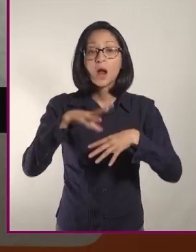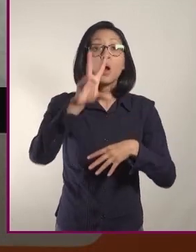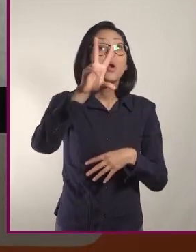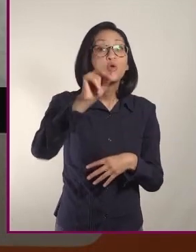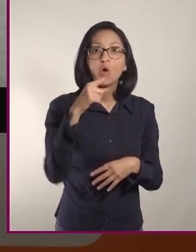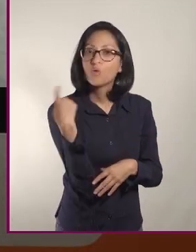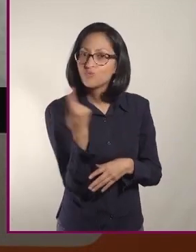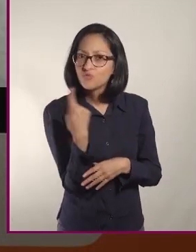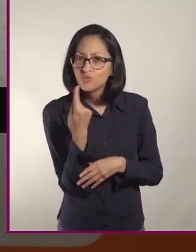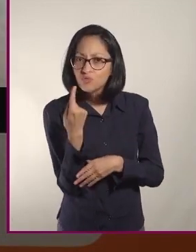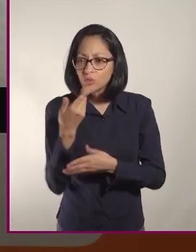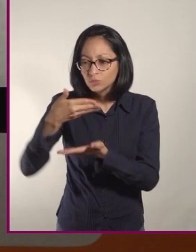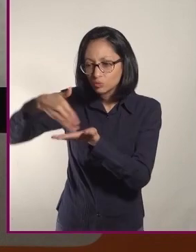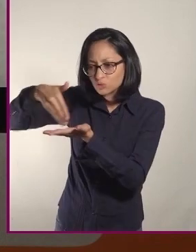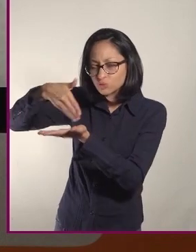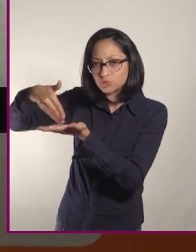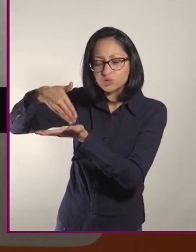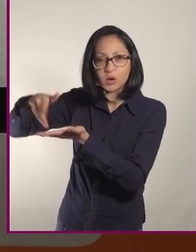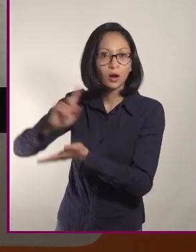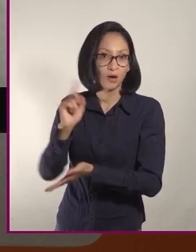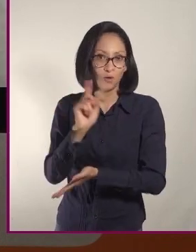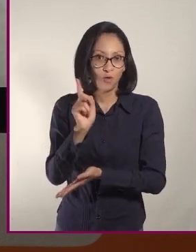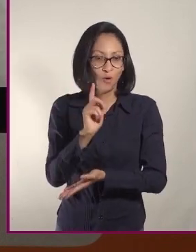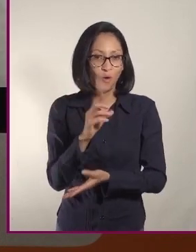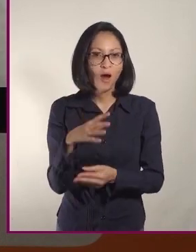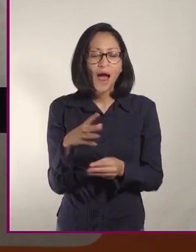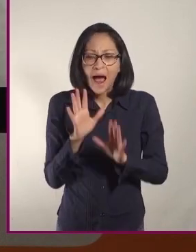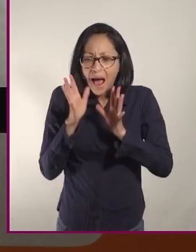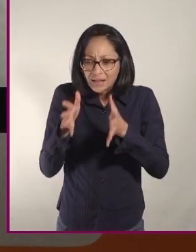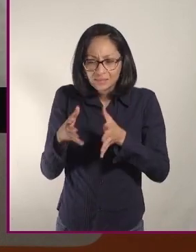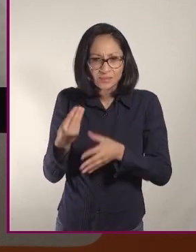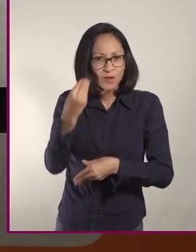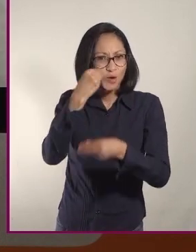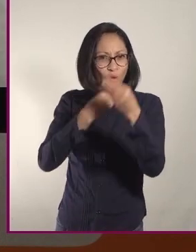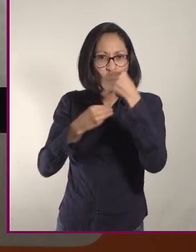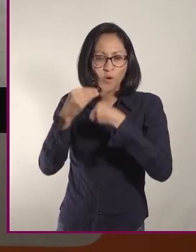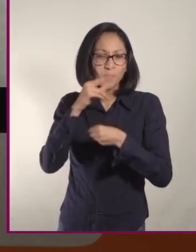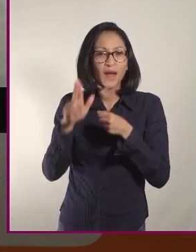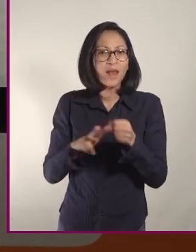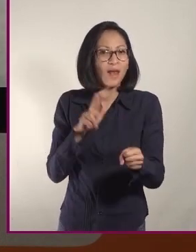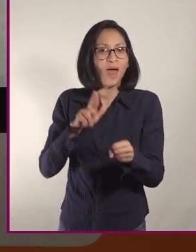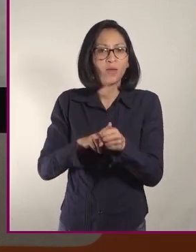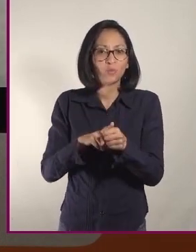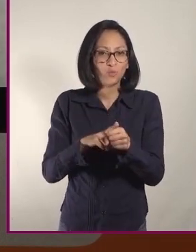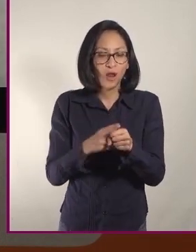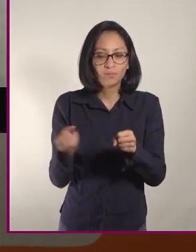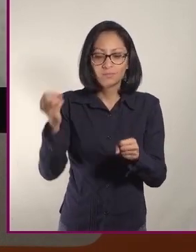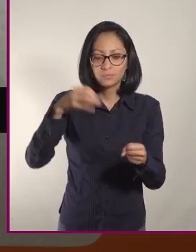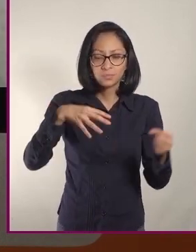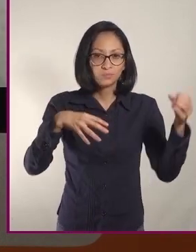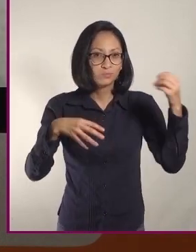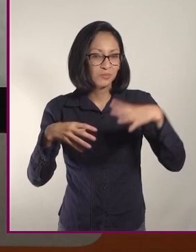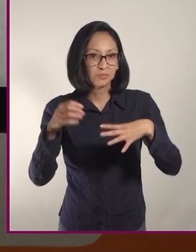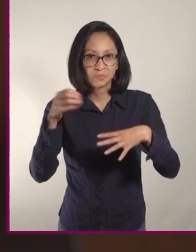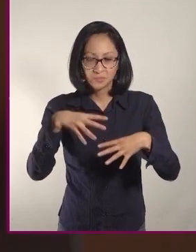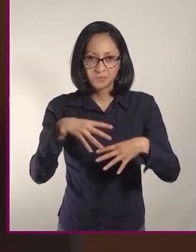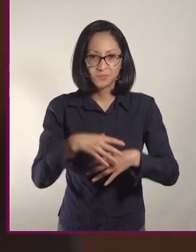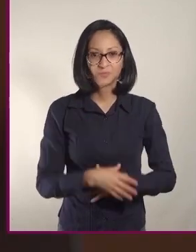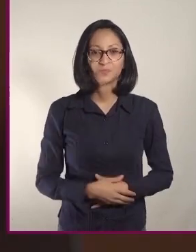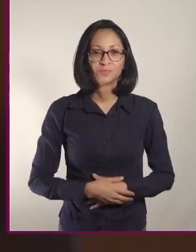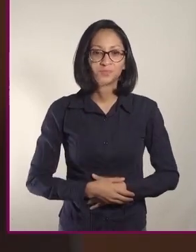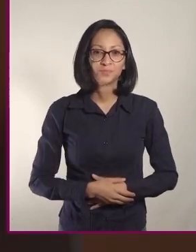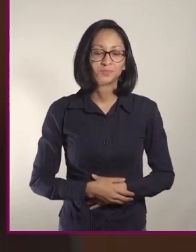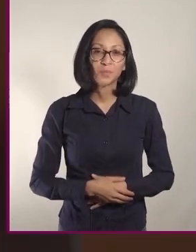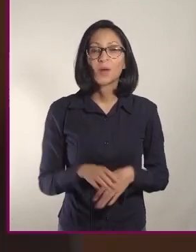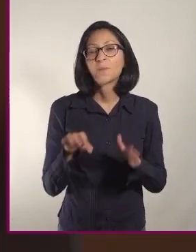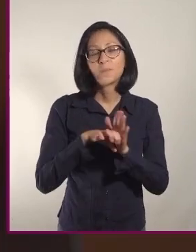o que no se frían, sino que se coman de la manera digamos más natural posible, ¿no? Como vienen. Es